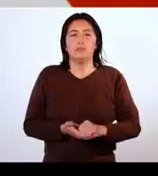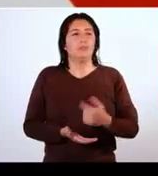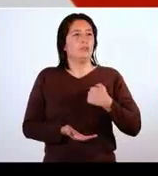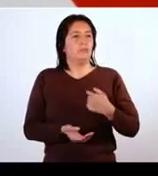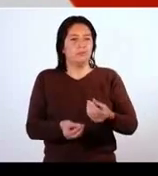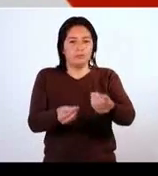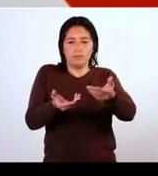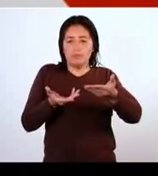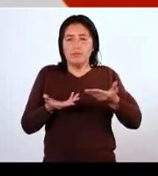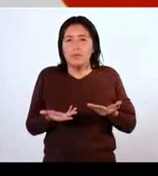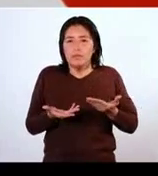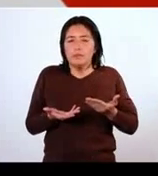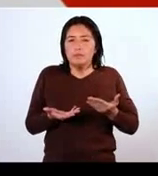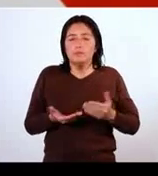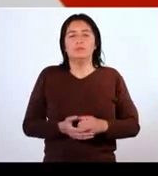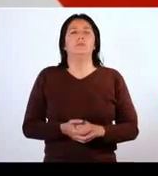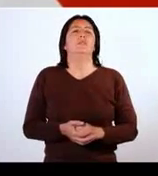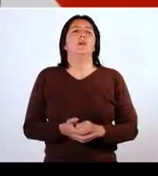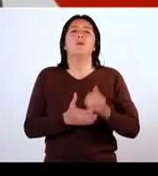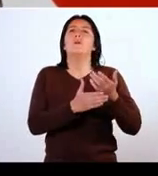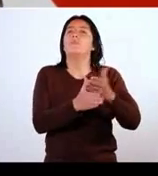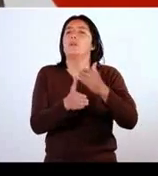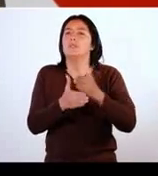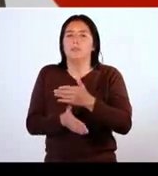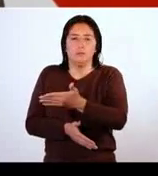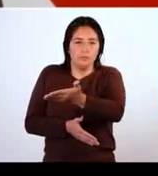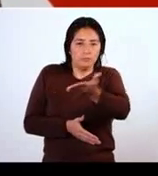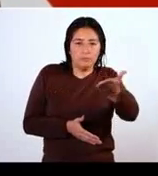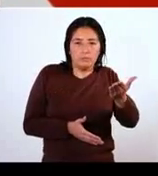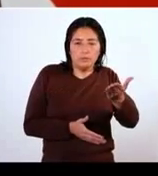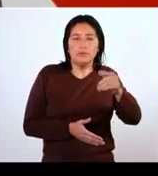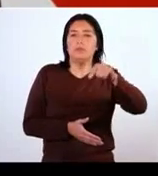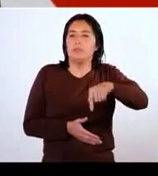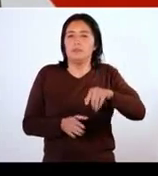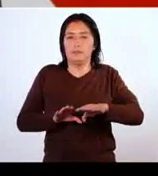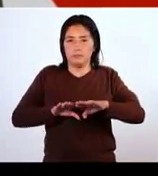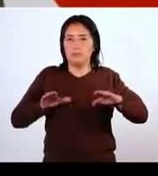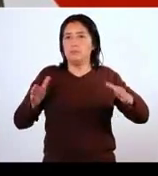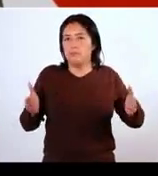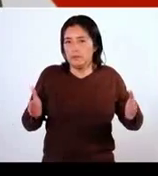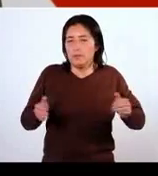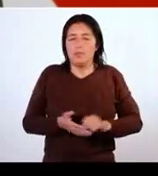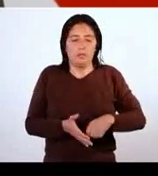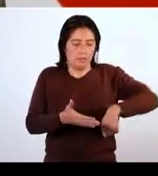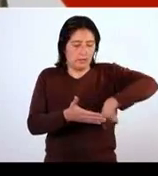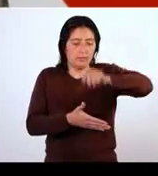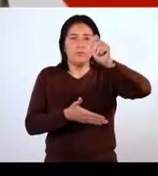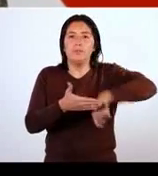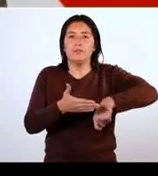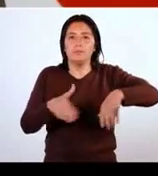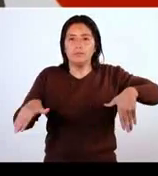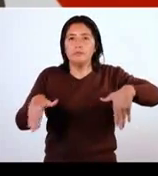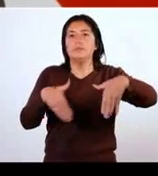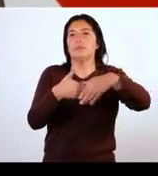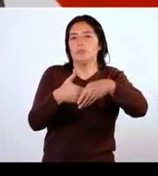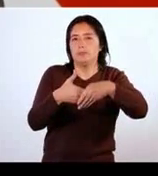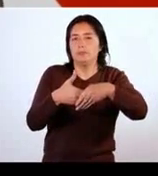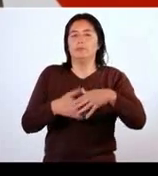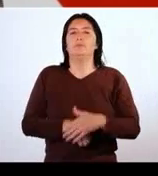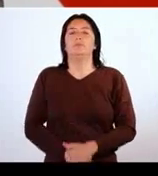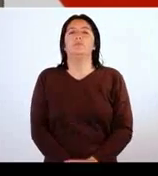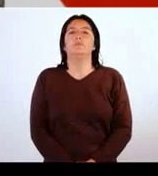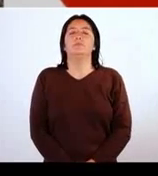nos privilegia. el compartir con ustedes esta mesa y la suscripción de este contrato.